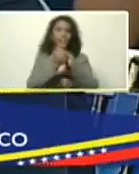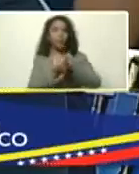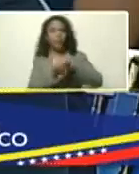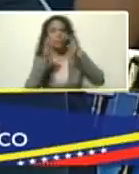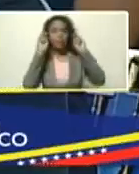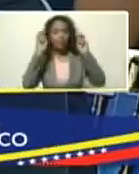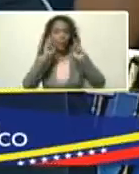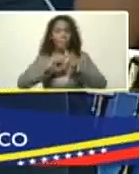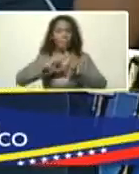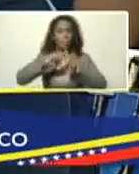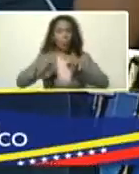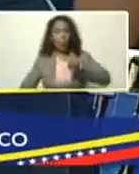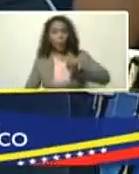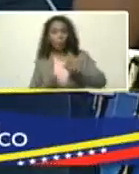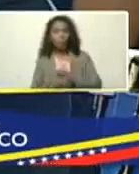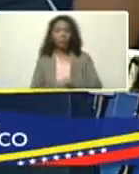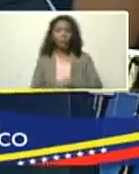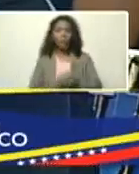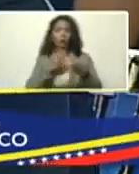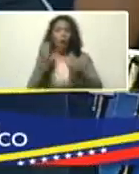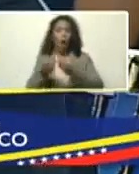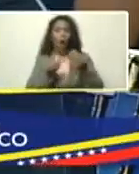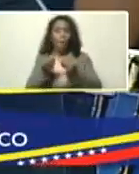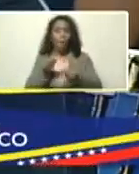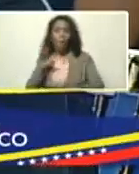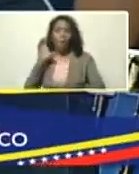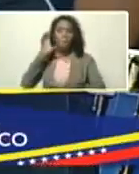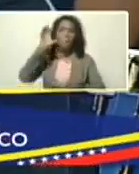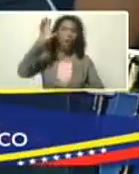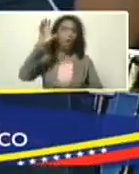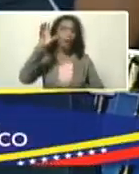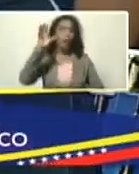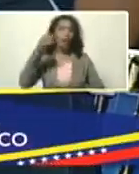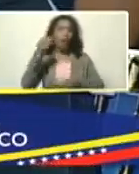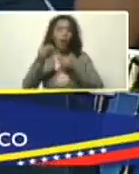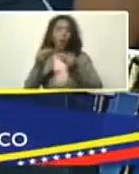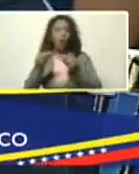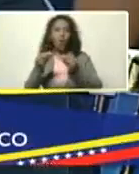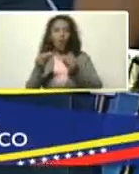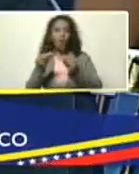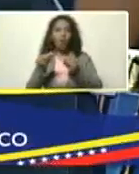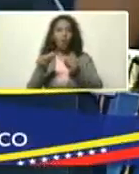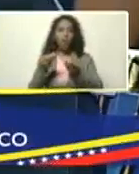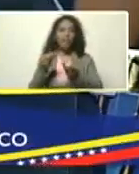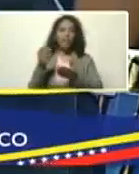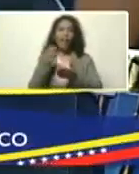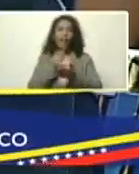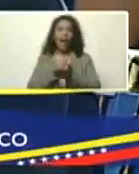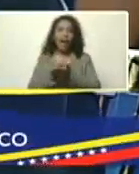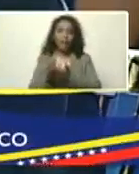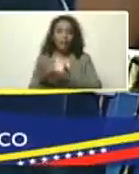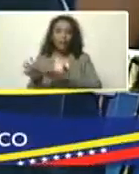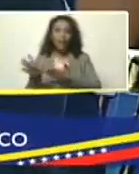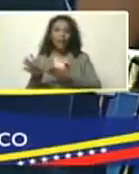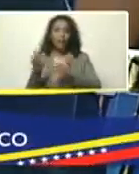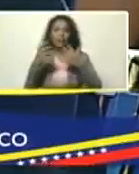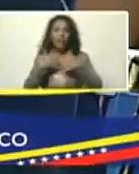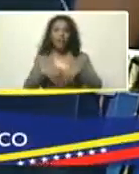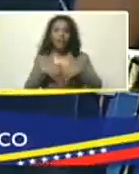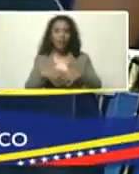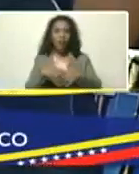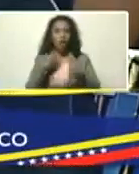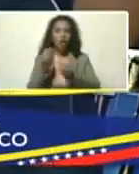matriz energética, nuestro patrón, consumo, de industria, y las